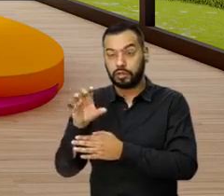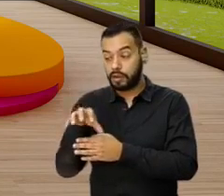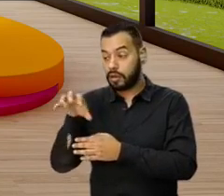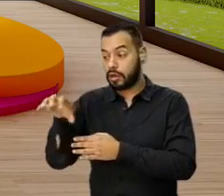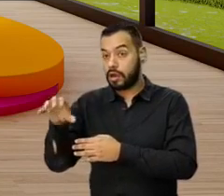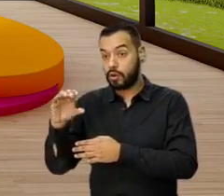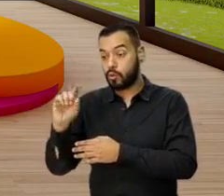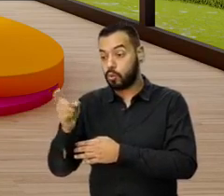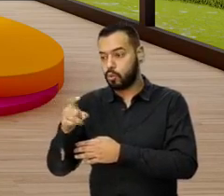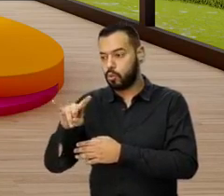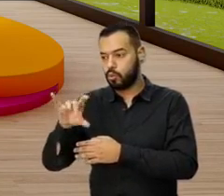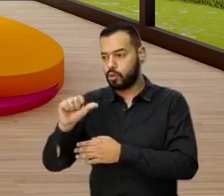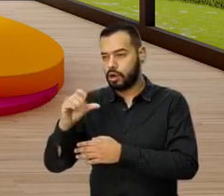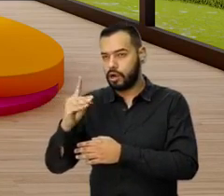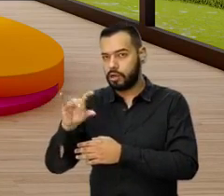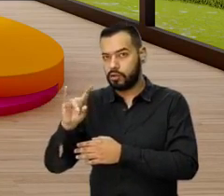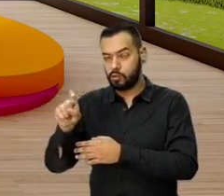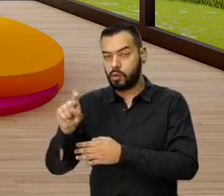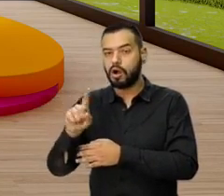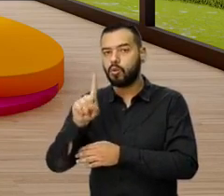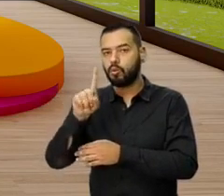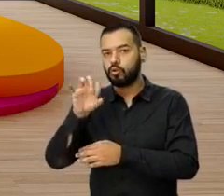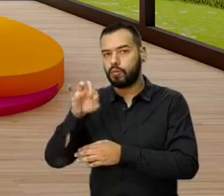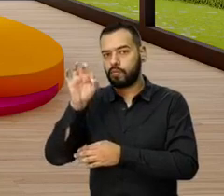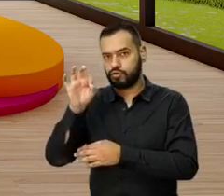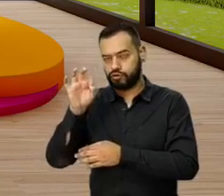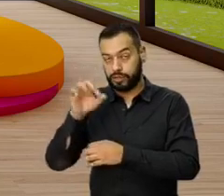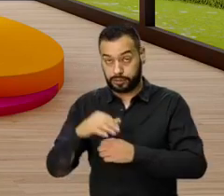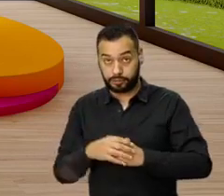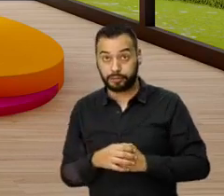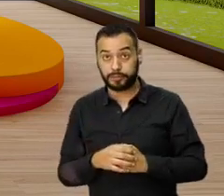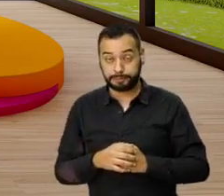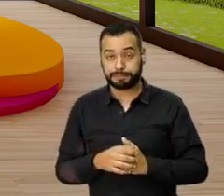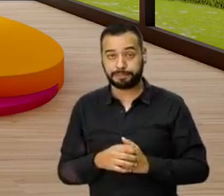tiene el 1% por ser mayor a vivienda de interés social.